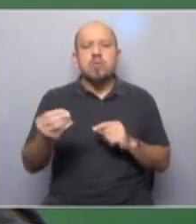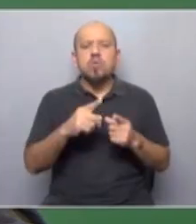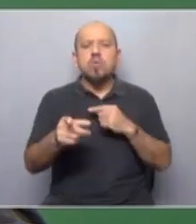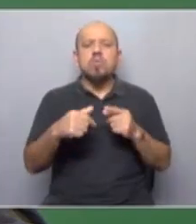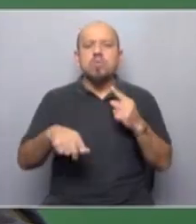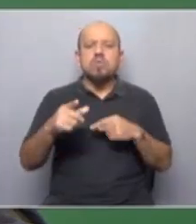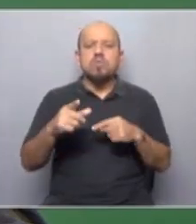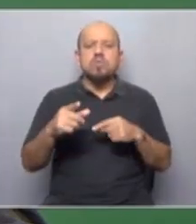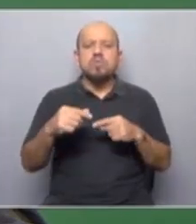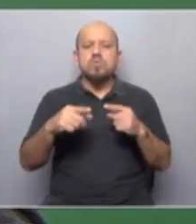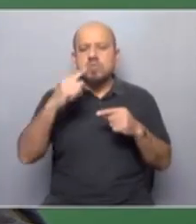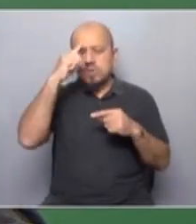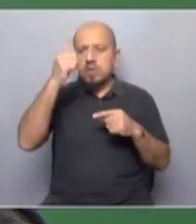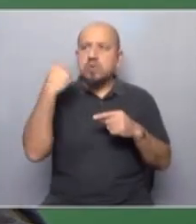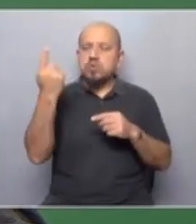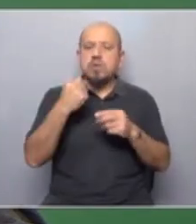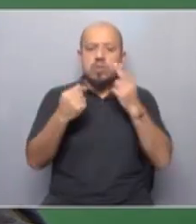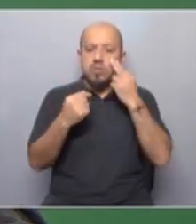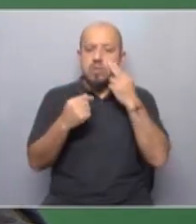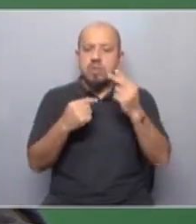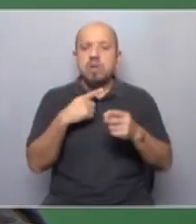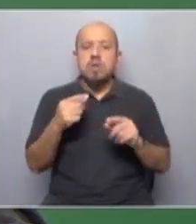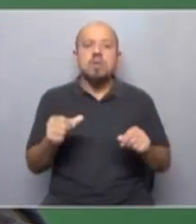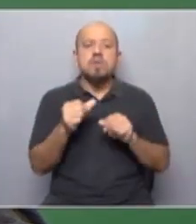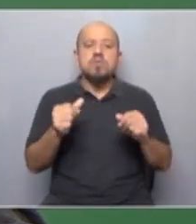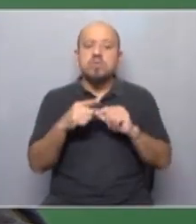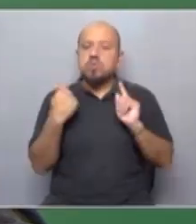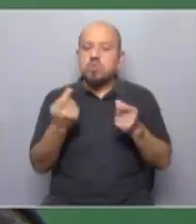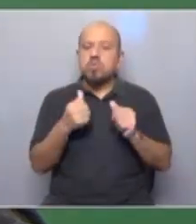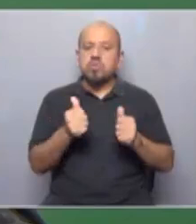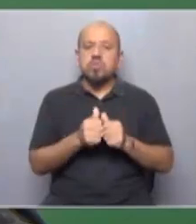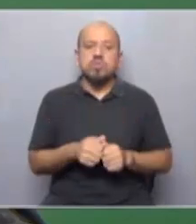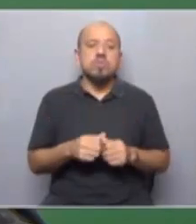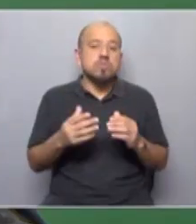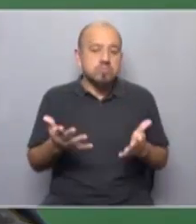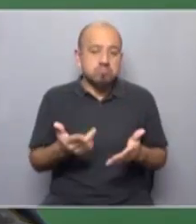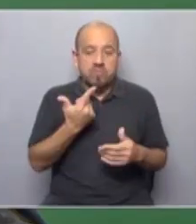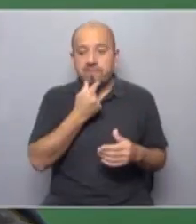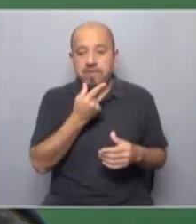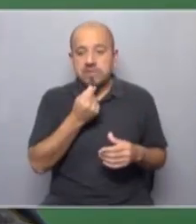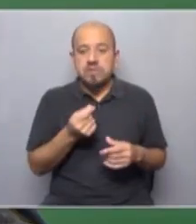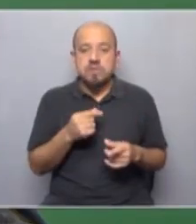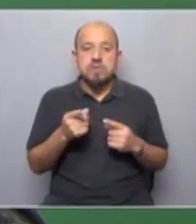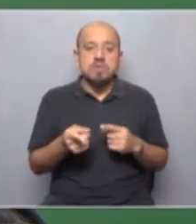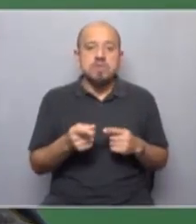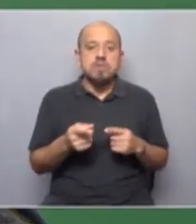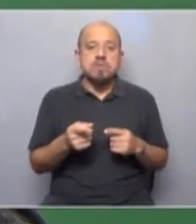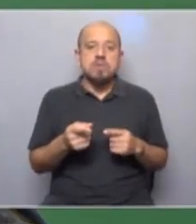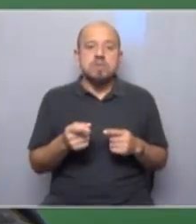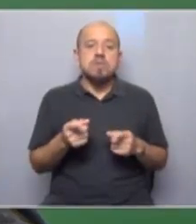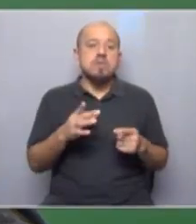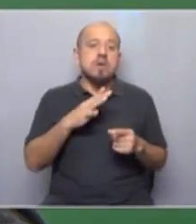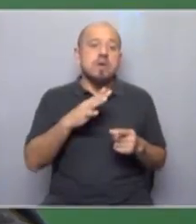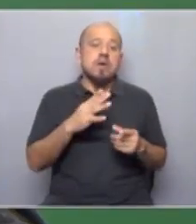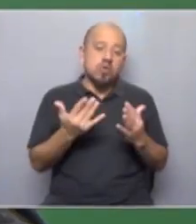a esa dimensión internacional de los problemas actuando en conjunto. Y dicho así parece facilísimo y en la práctica... Hay que